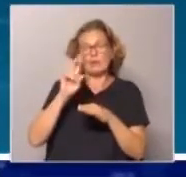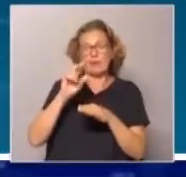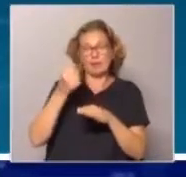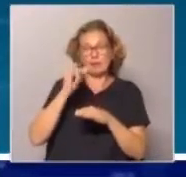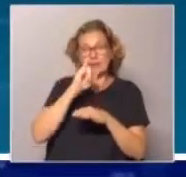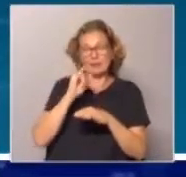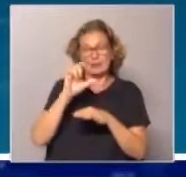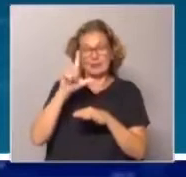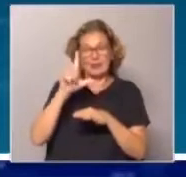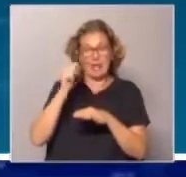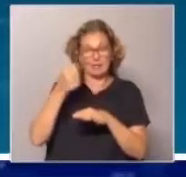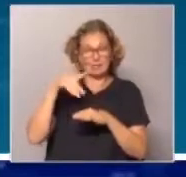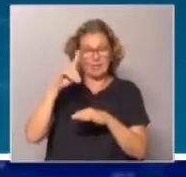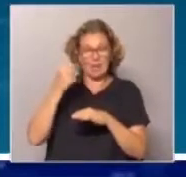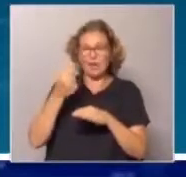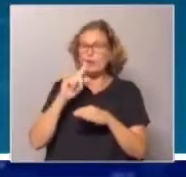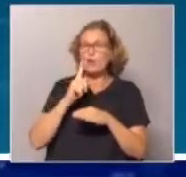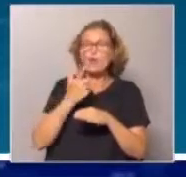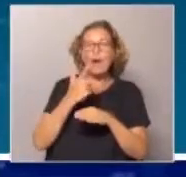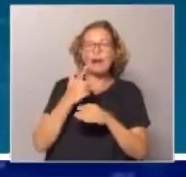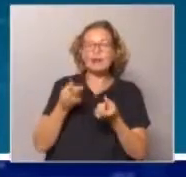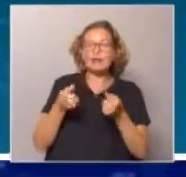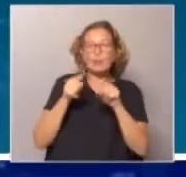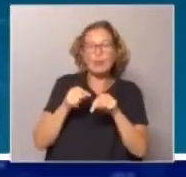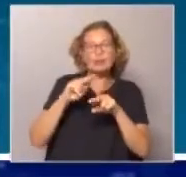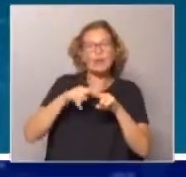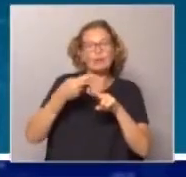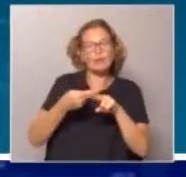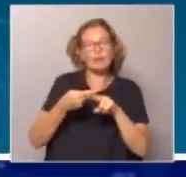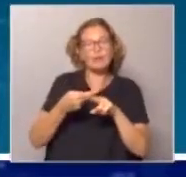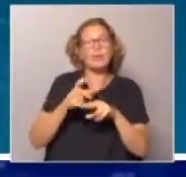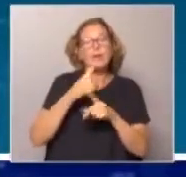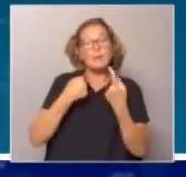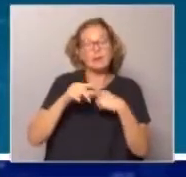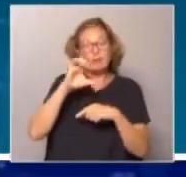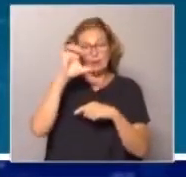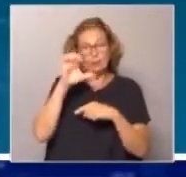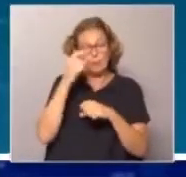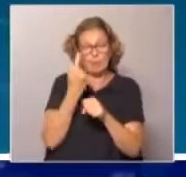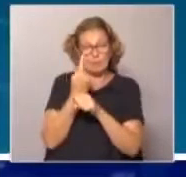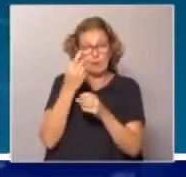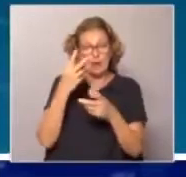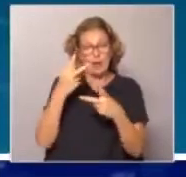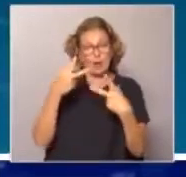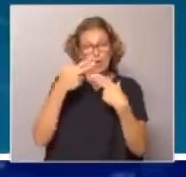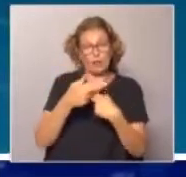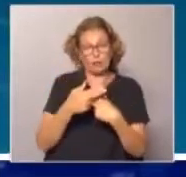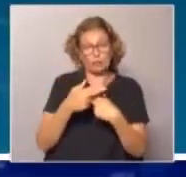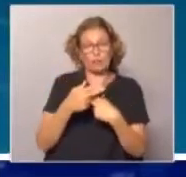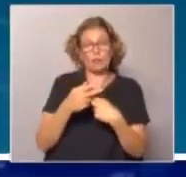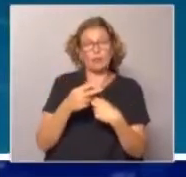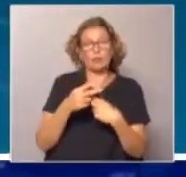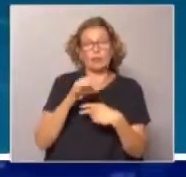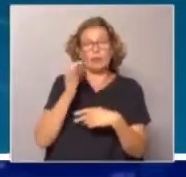no tuvo segunda ola, pero claramente en Europa y en lugares que lograron contener la primera ola, se está